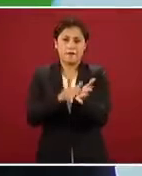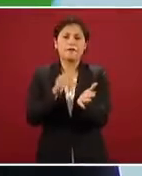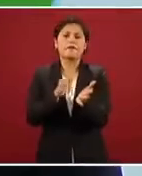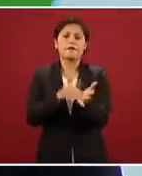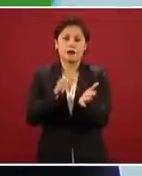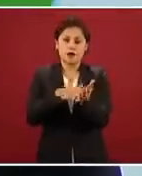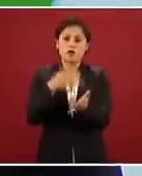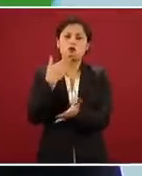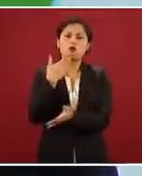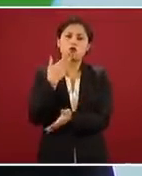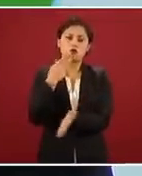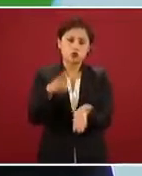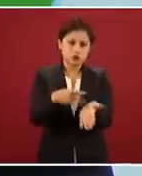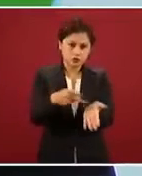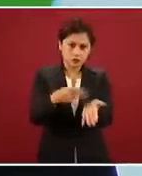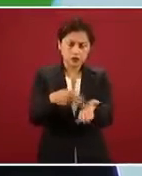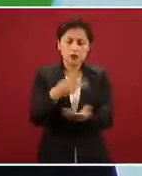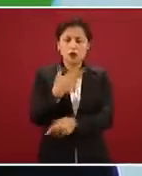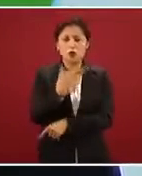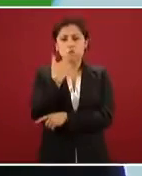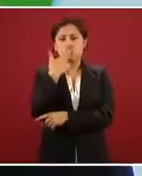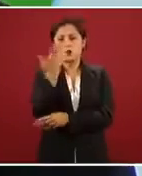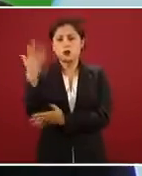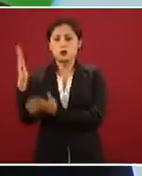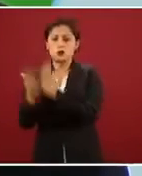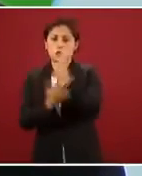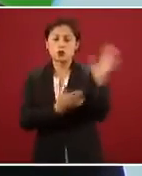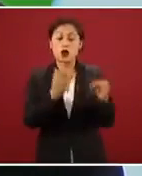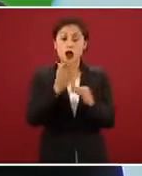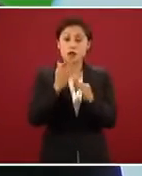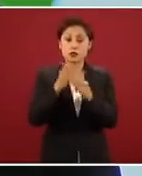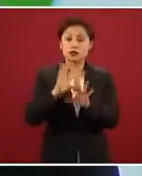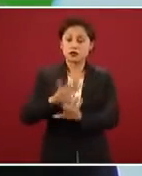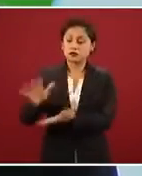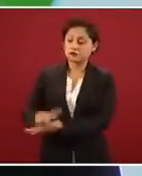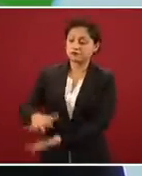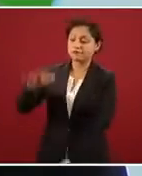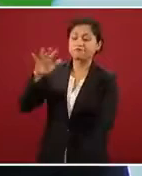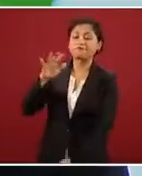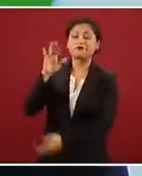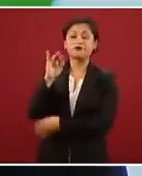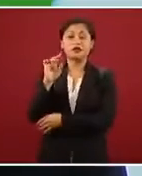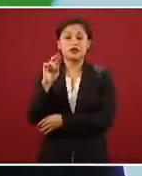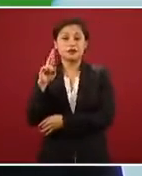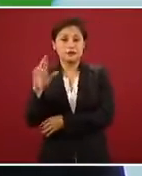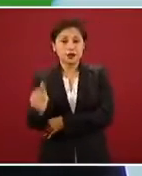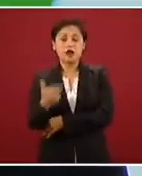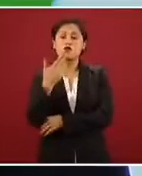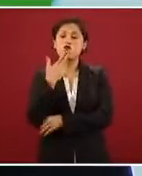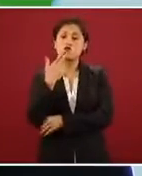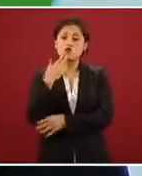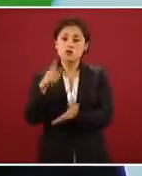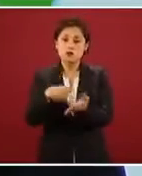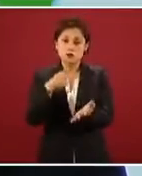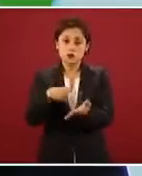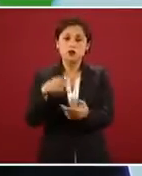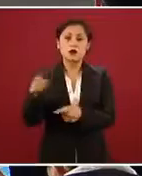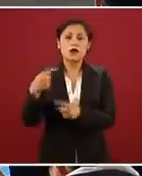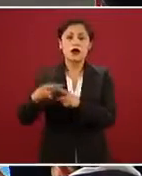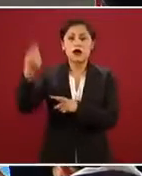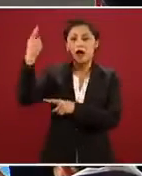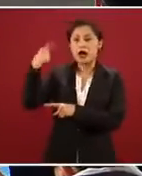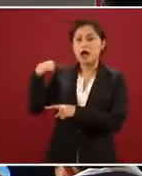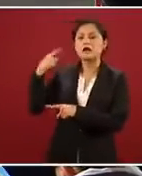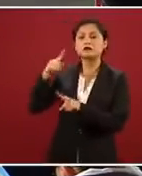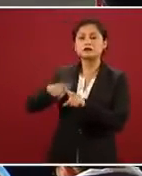Hoy ya se tiene un 40 por ciento de fibra reciclada que se logra después de campañas de reciclaje para